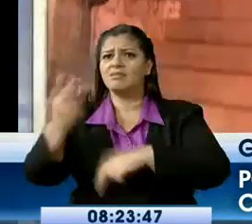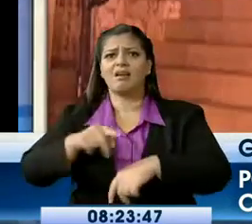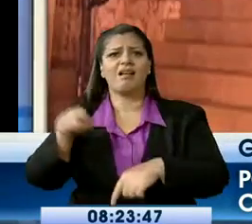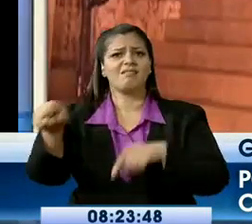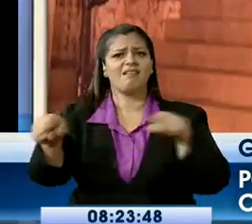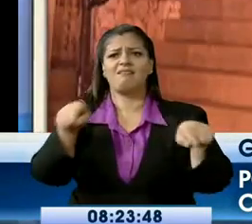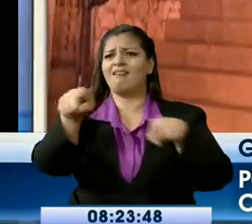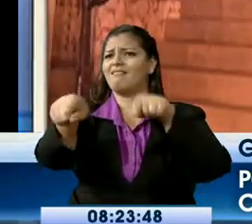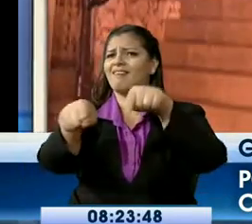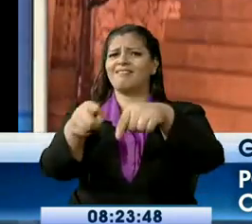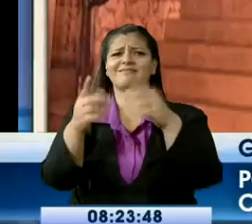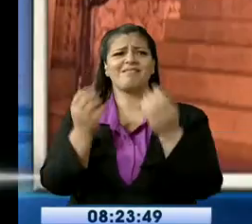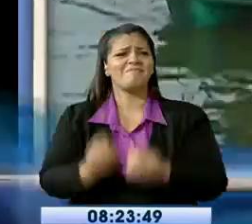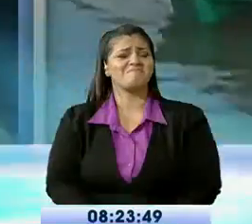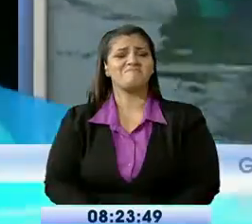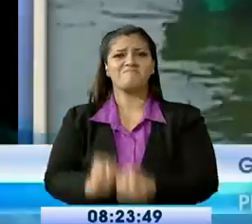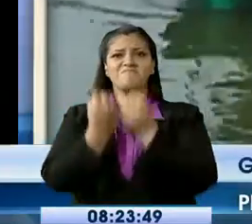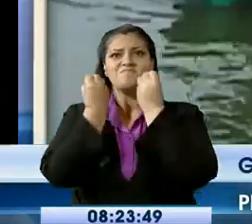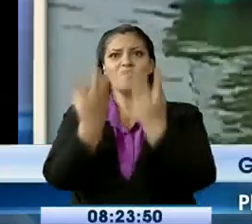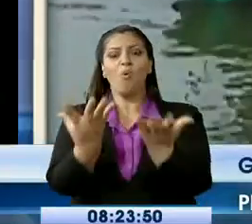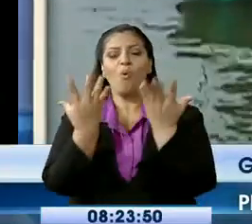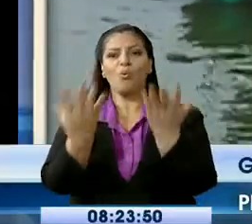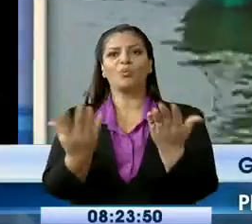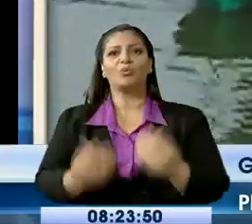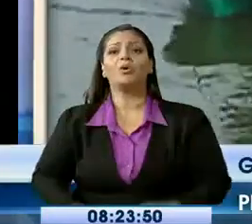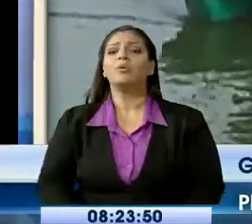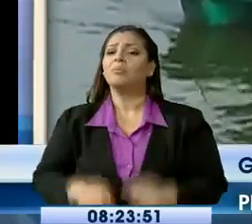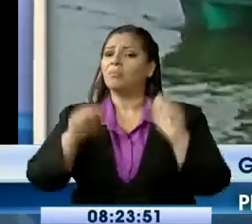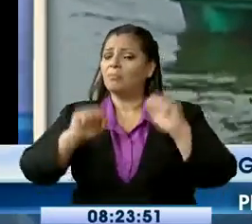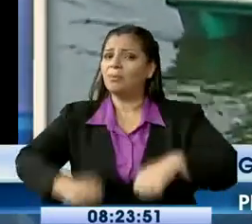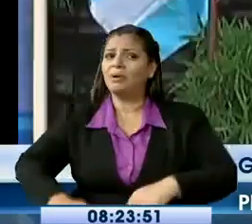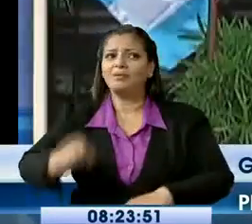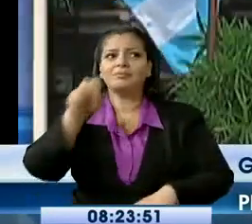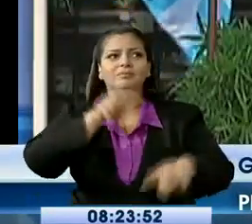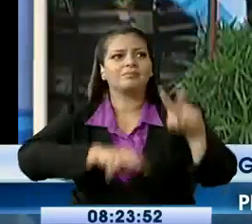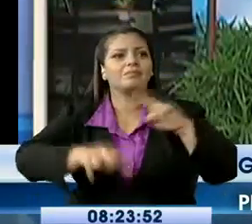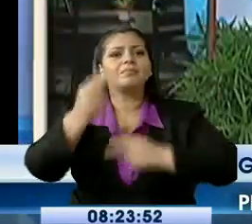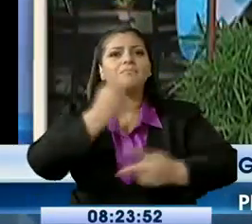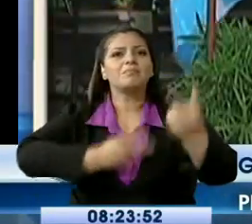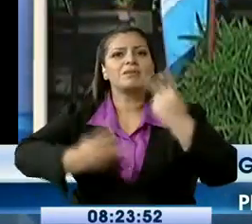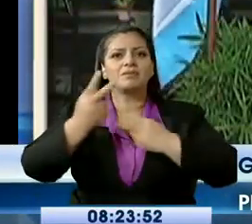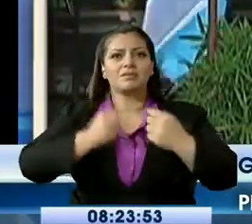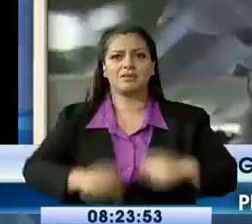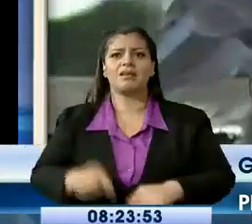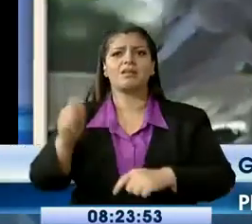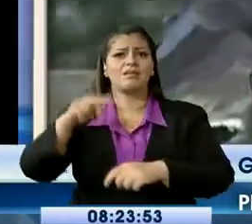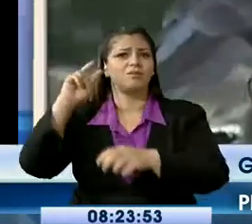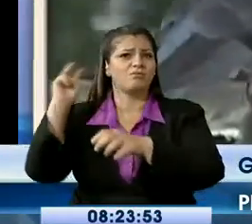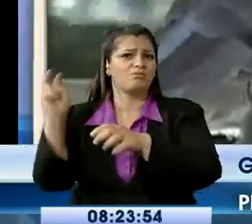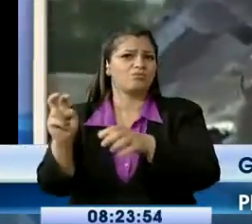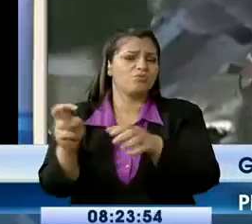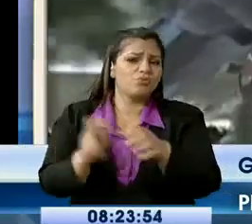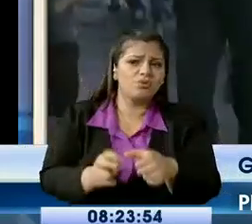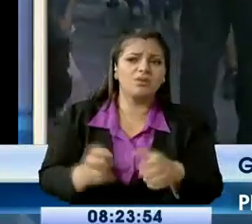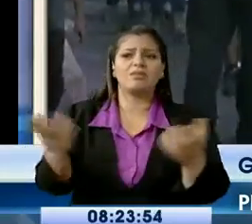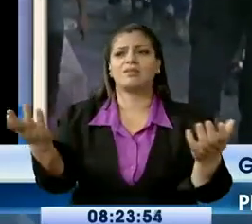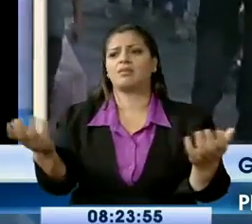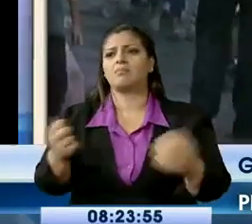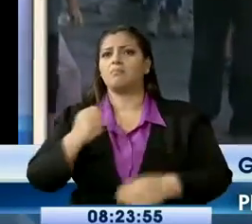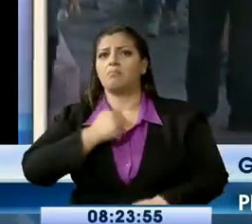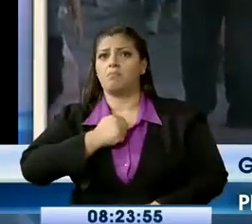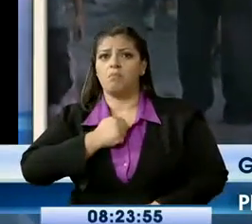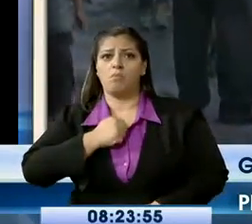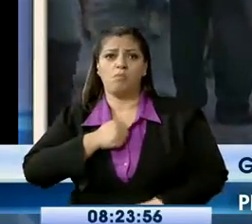Que definitivamente atrae. Entonces ya Guayaquil es un destino turístico. Un destino turístico para los ciudadanos